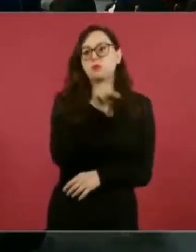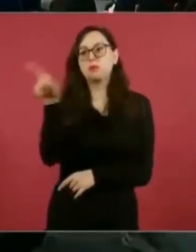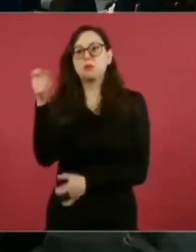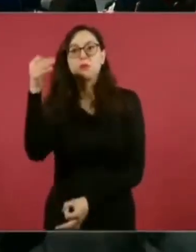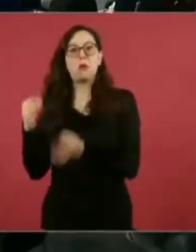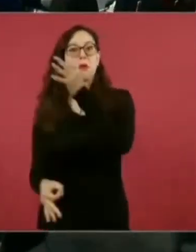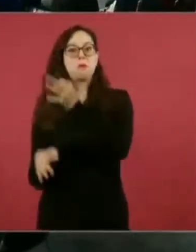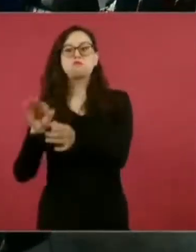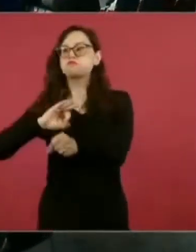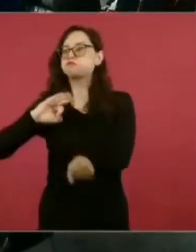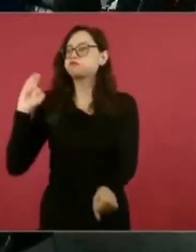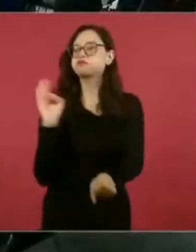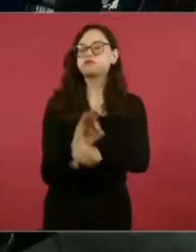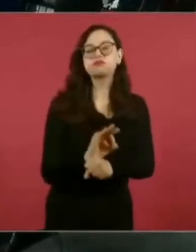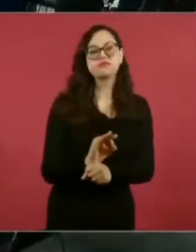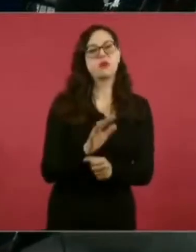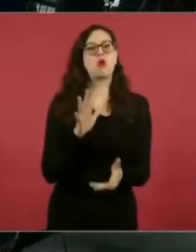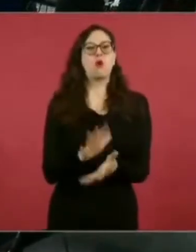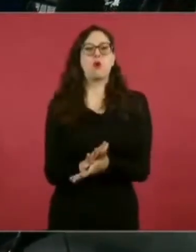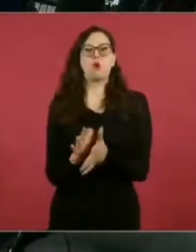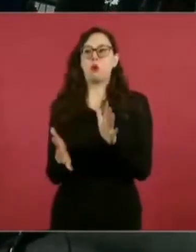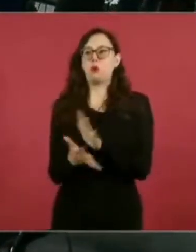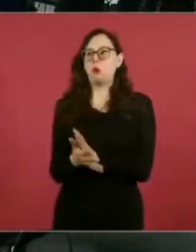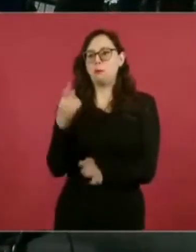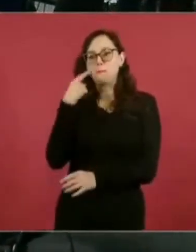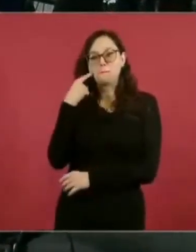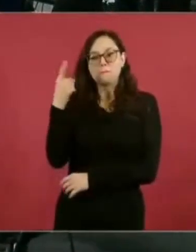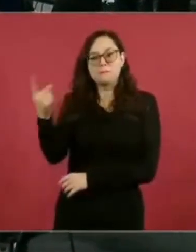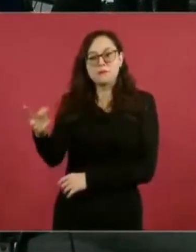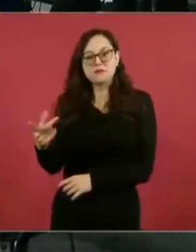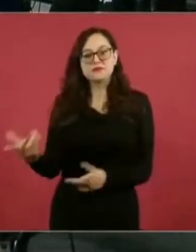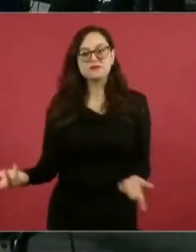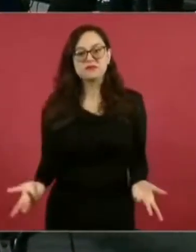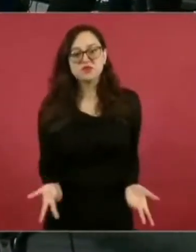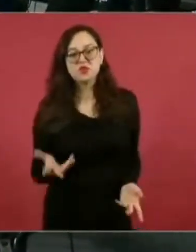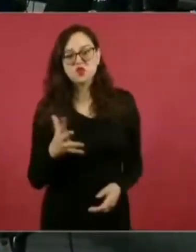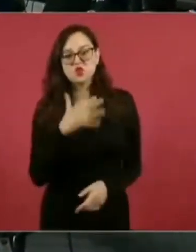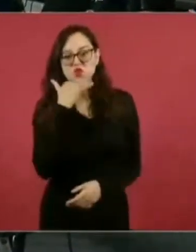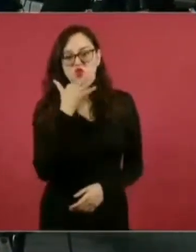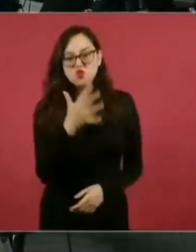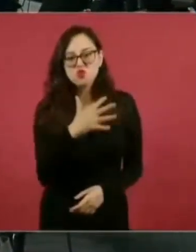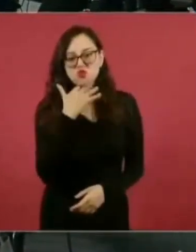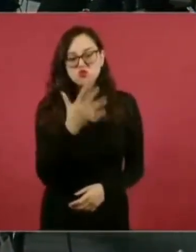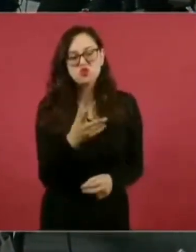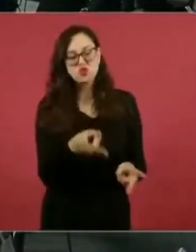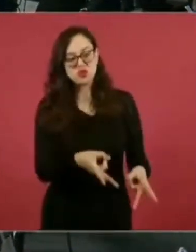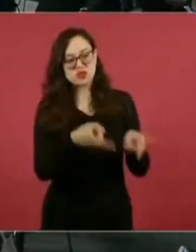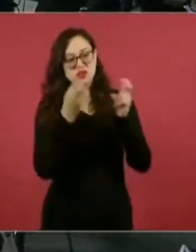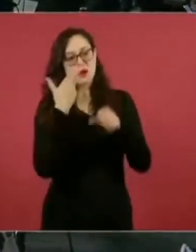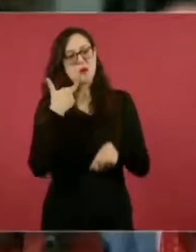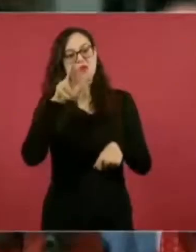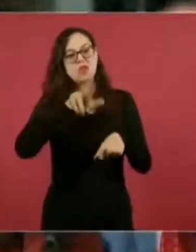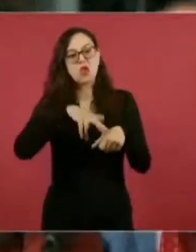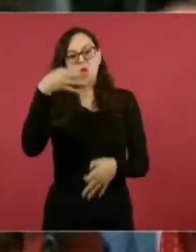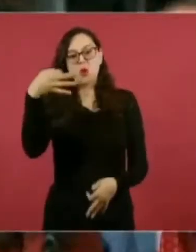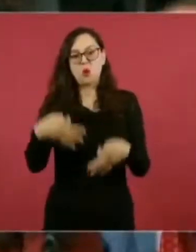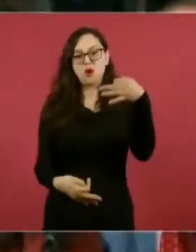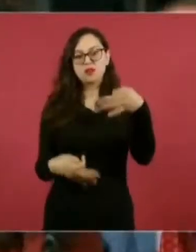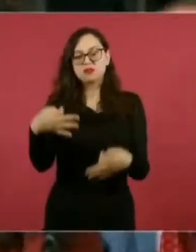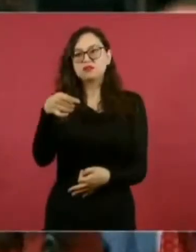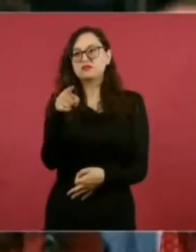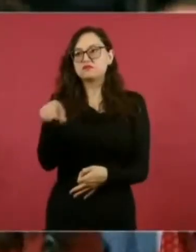evidenciando esta confabulación que hay entre los delincuentes de cuello blanco y algunos jueces federales.